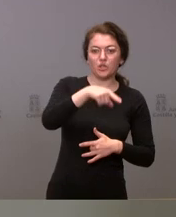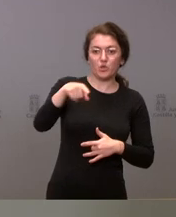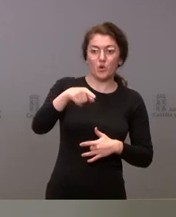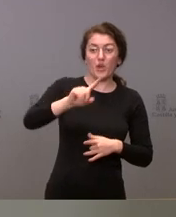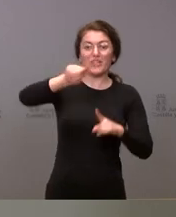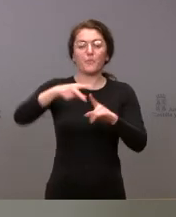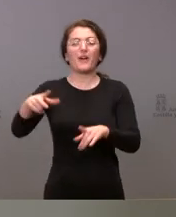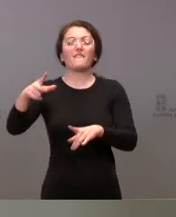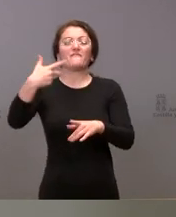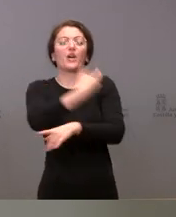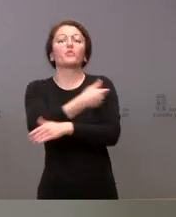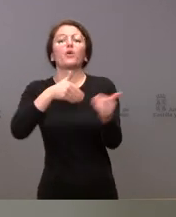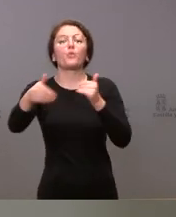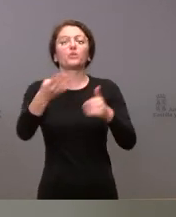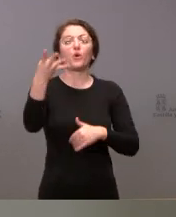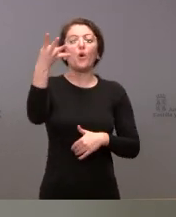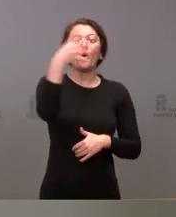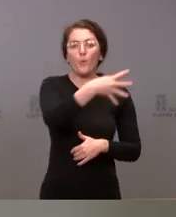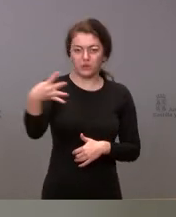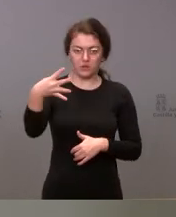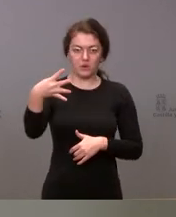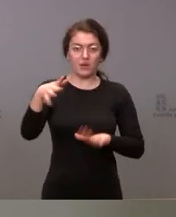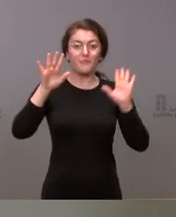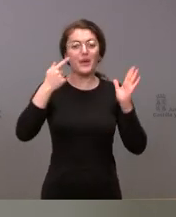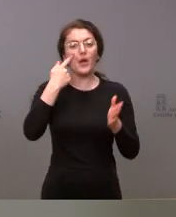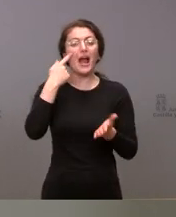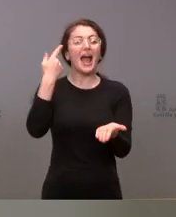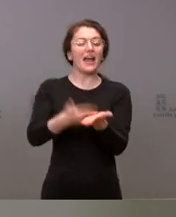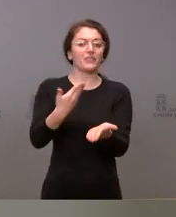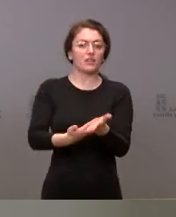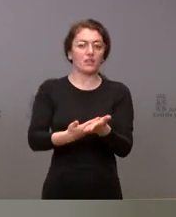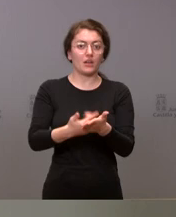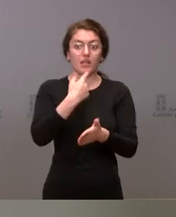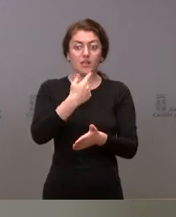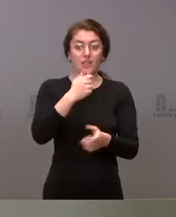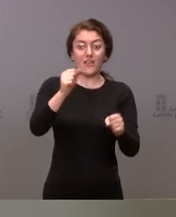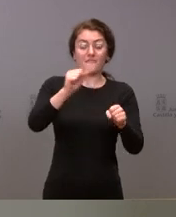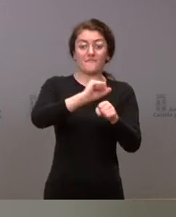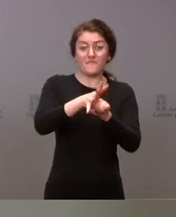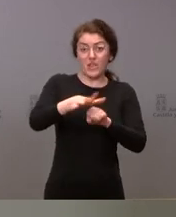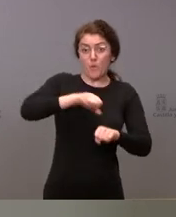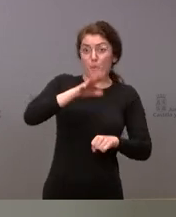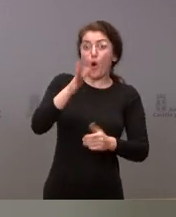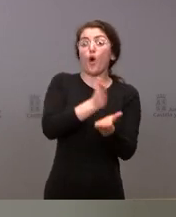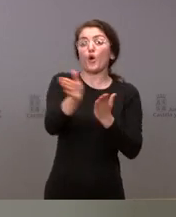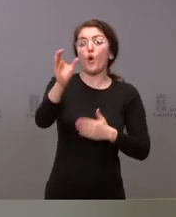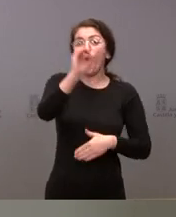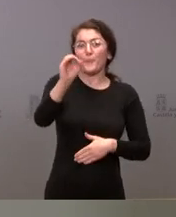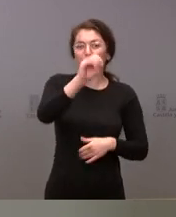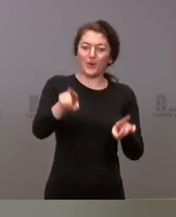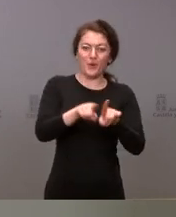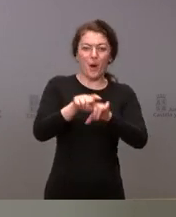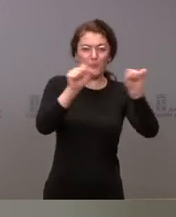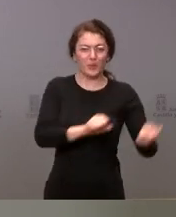obstante, las evidencias recientes indican que la infección por la variante Ómicron ofrece una protección natural de más